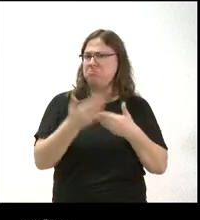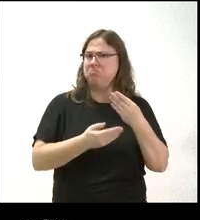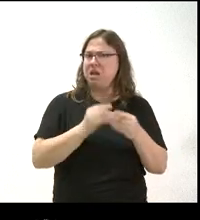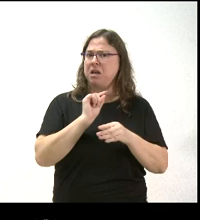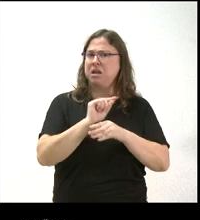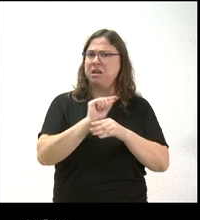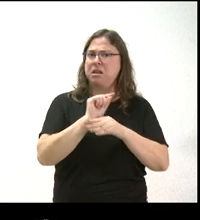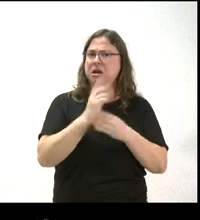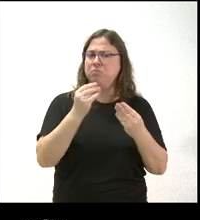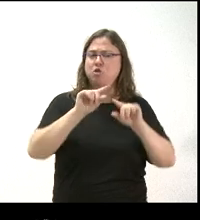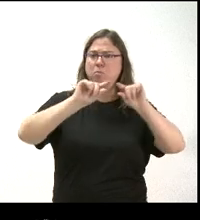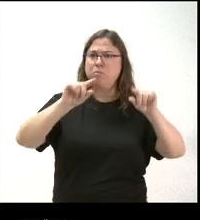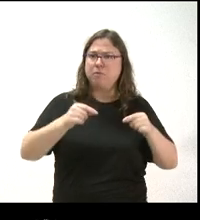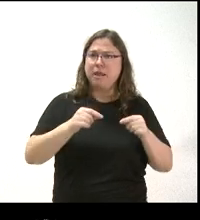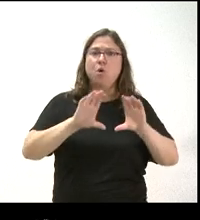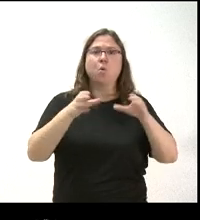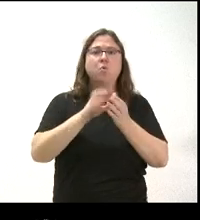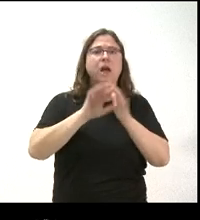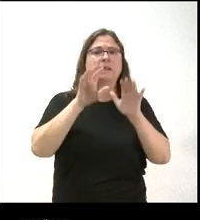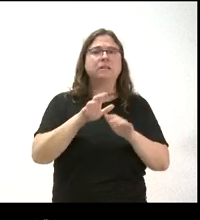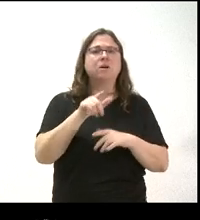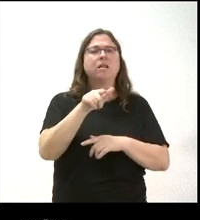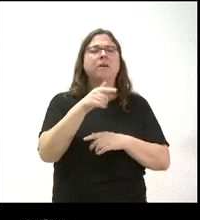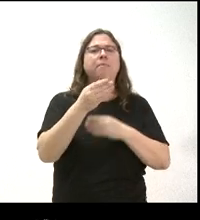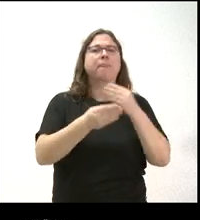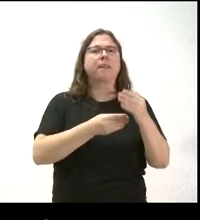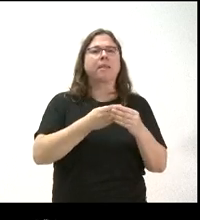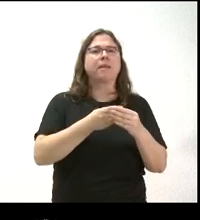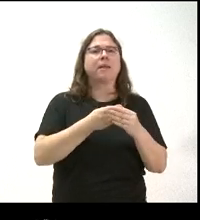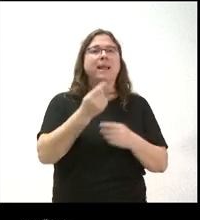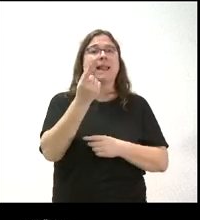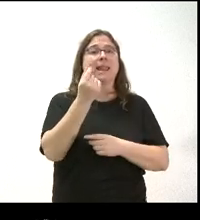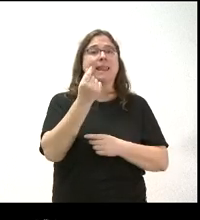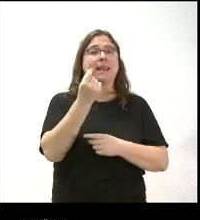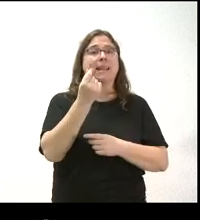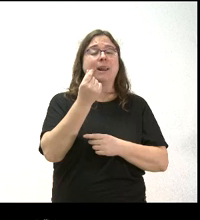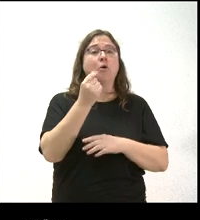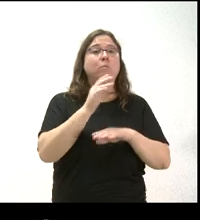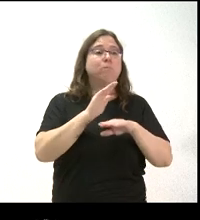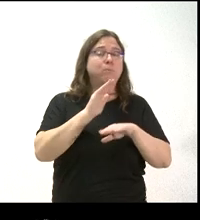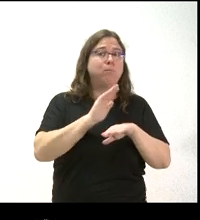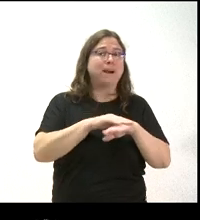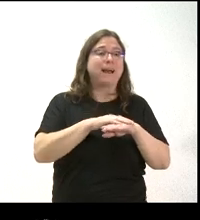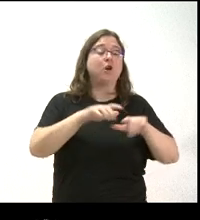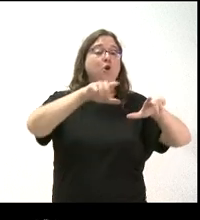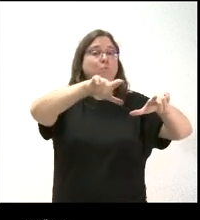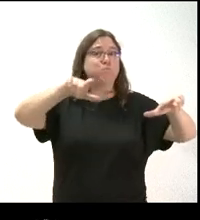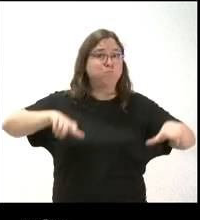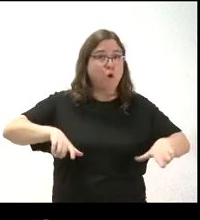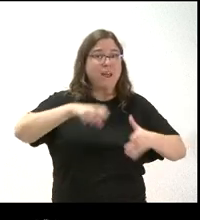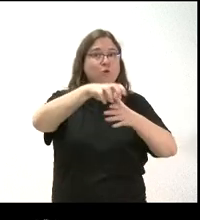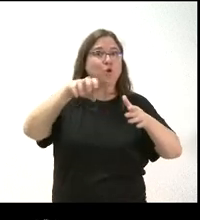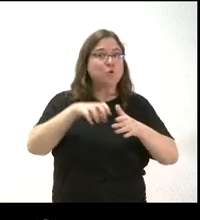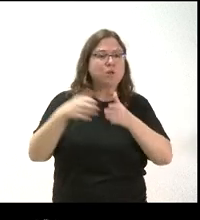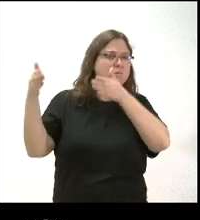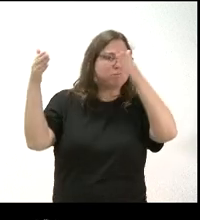mucho aquí en la provincia que la Junta de Castilla y León está dedicando el dinero reservado para polígonos industriales en toda la provincia